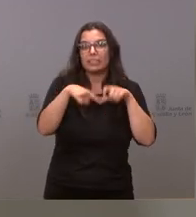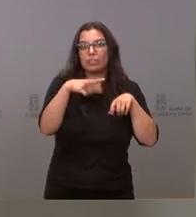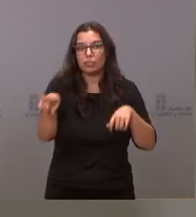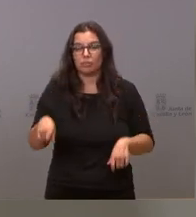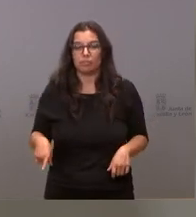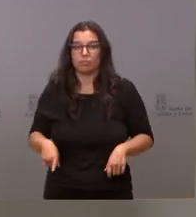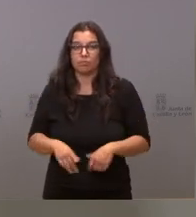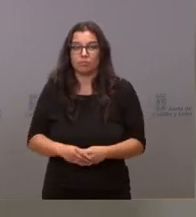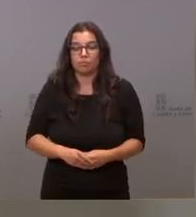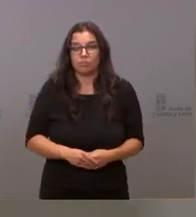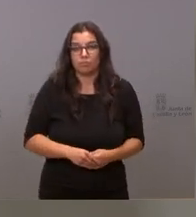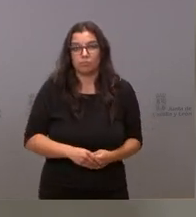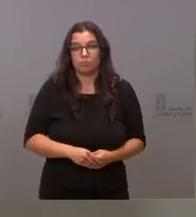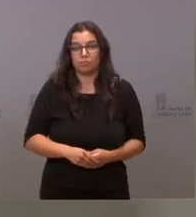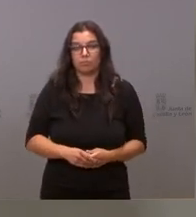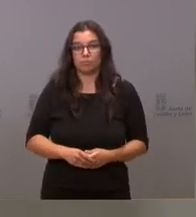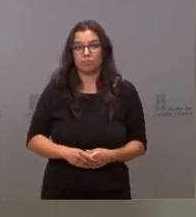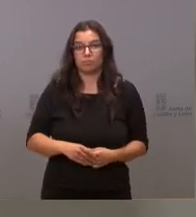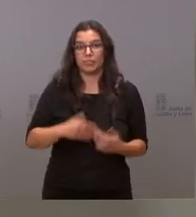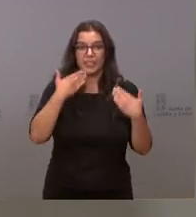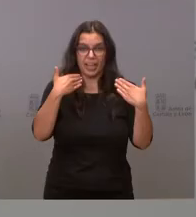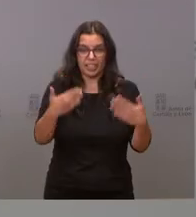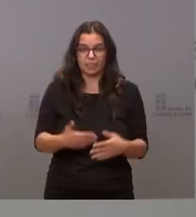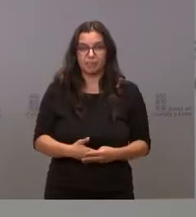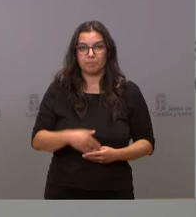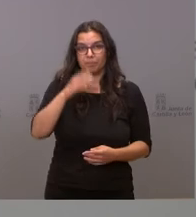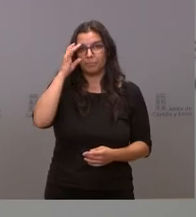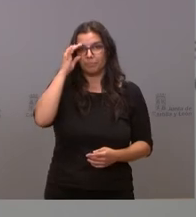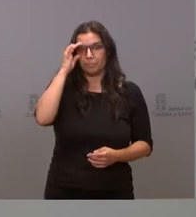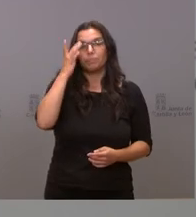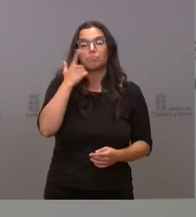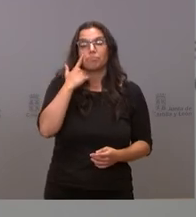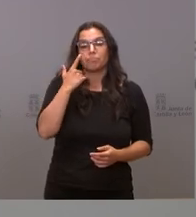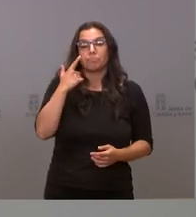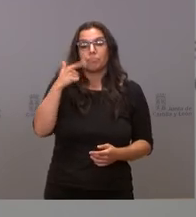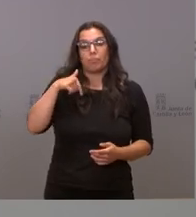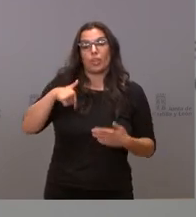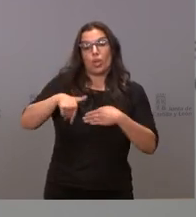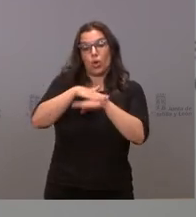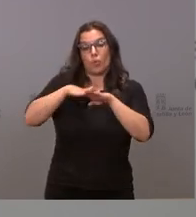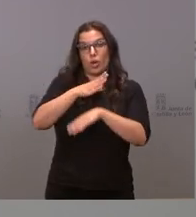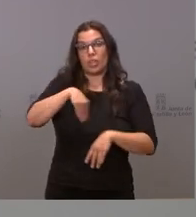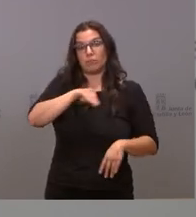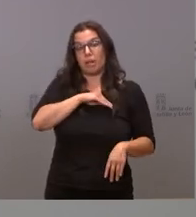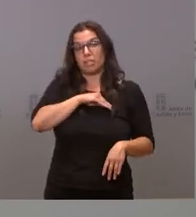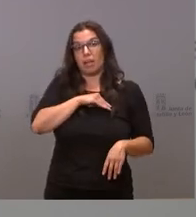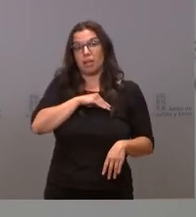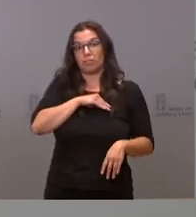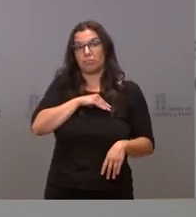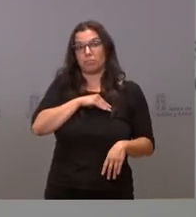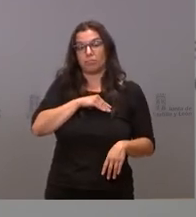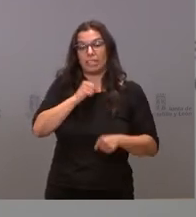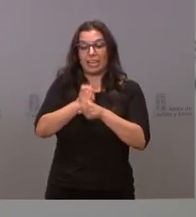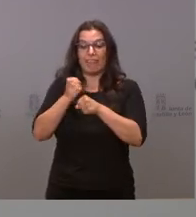en Castilla y León. Gracias. Mire, el gobierno de España más que trabajar con las